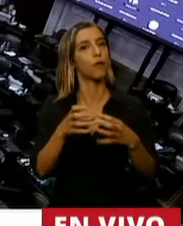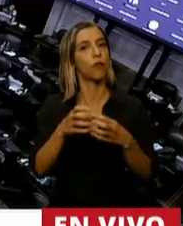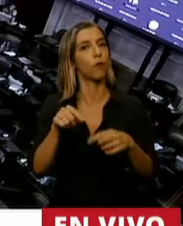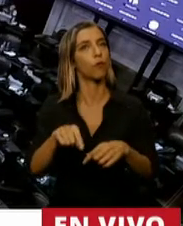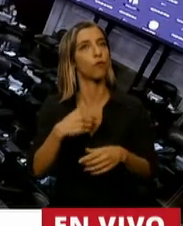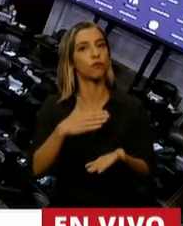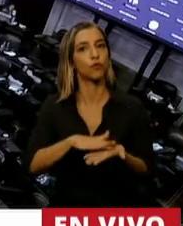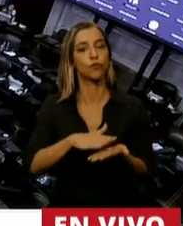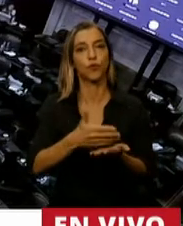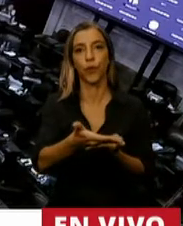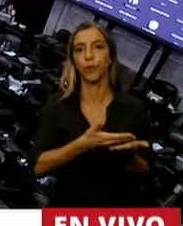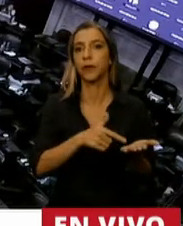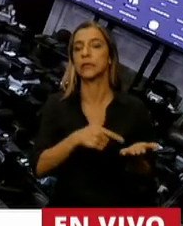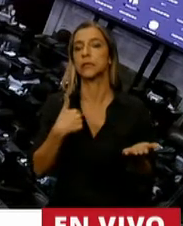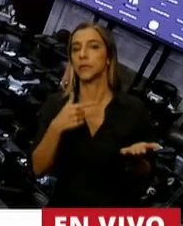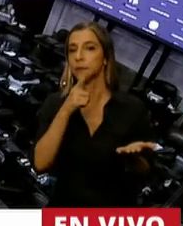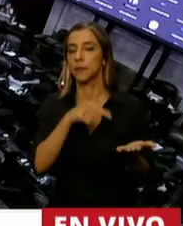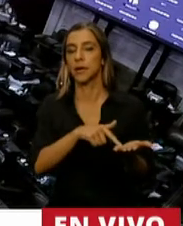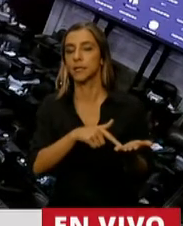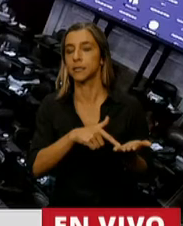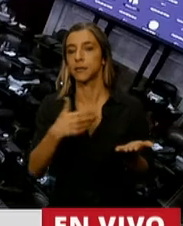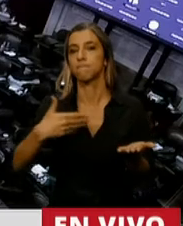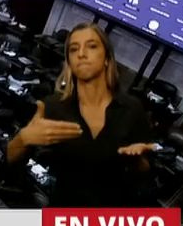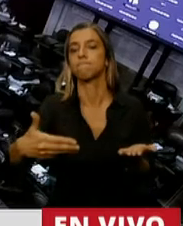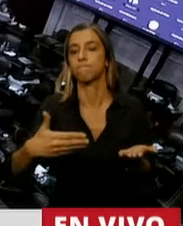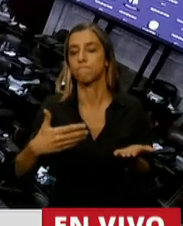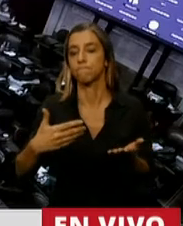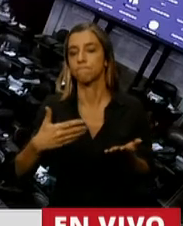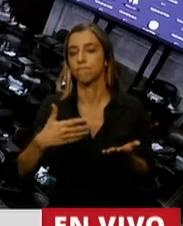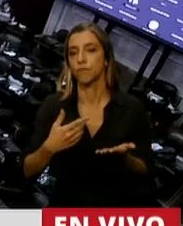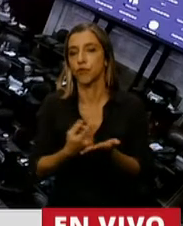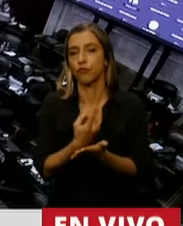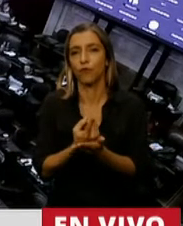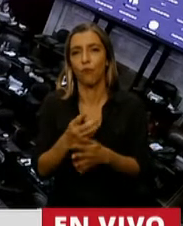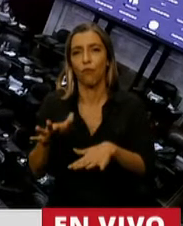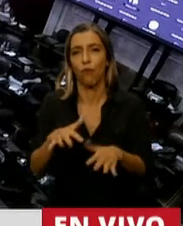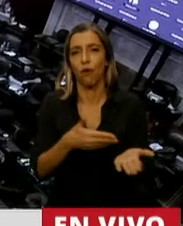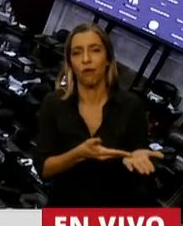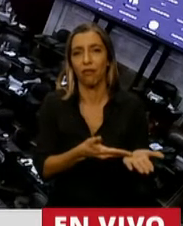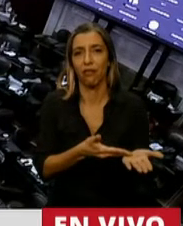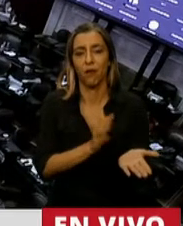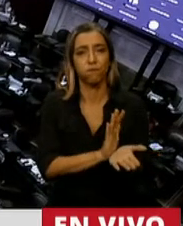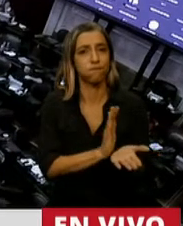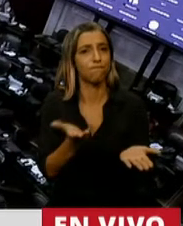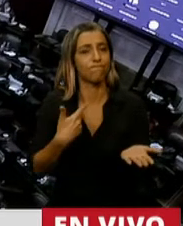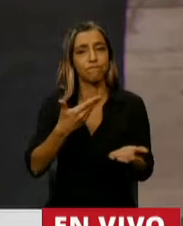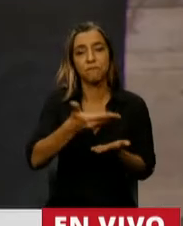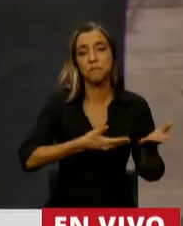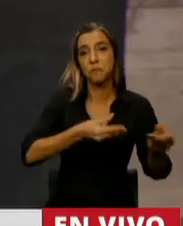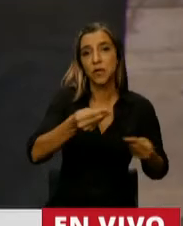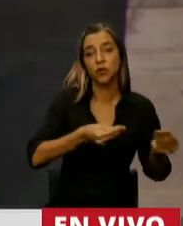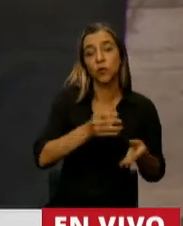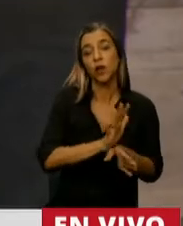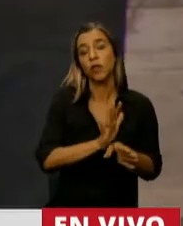impracticable. Es una letra muerta. Los presupuestos son la ley de